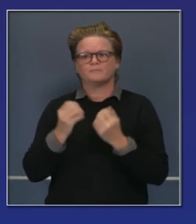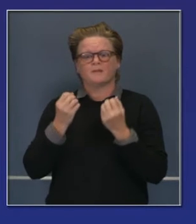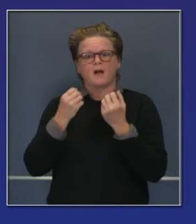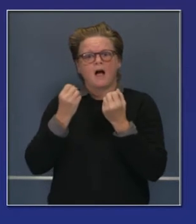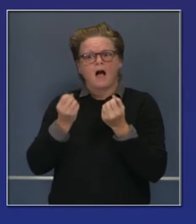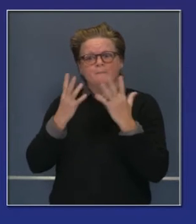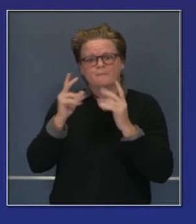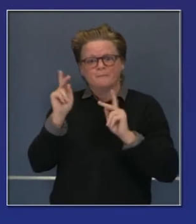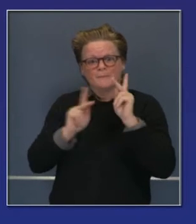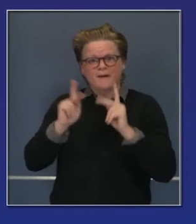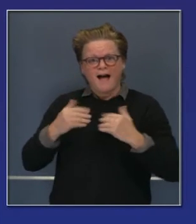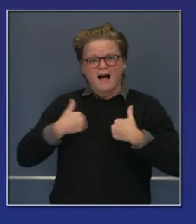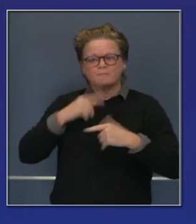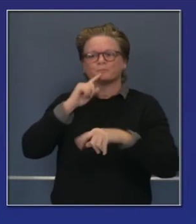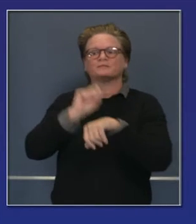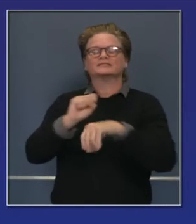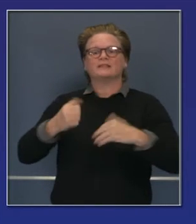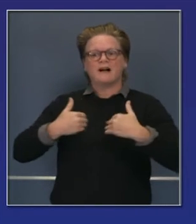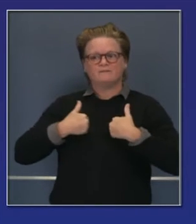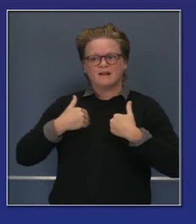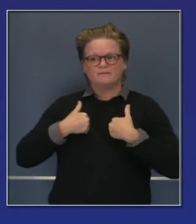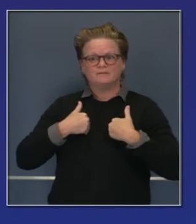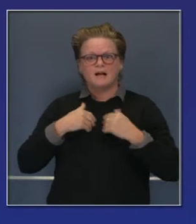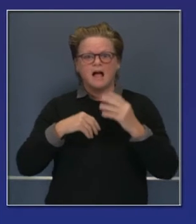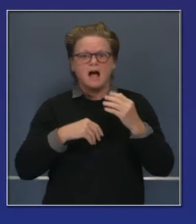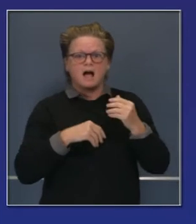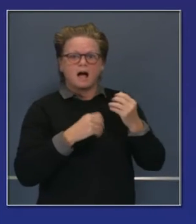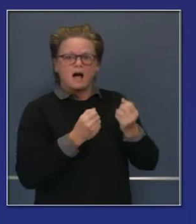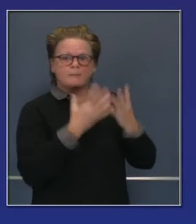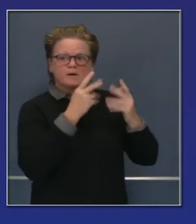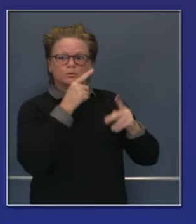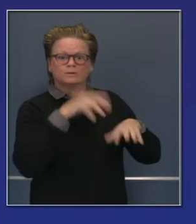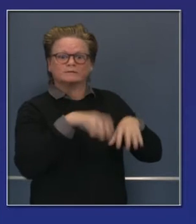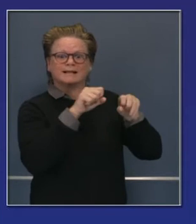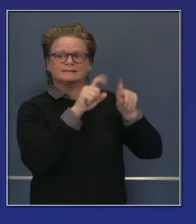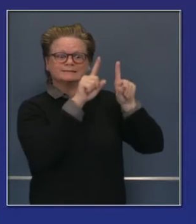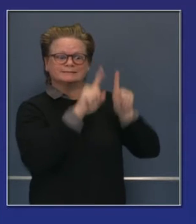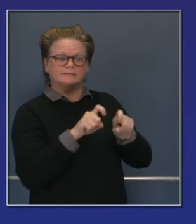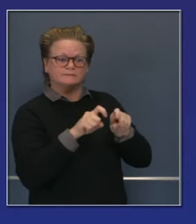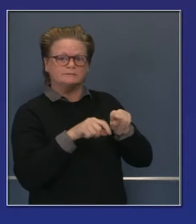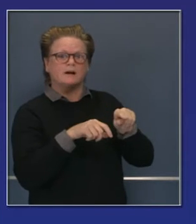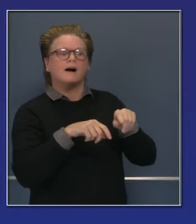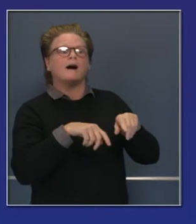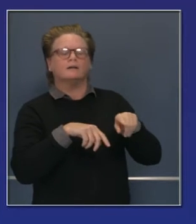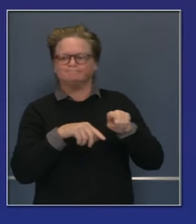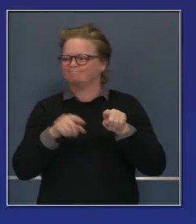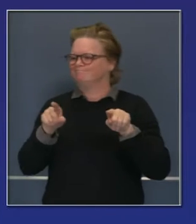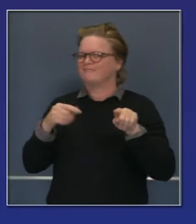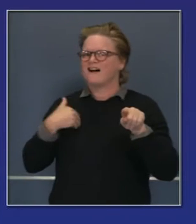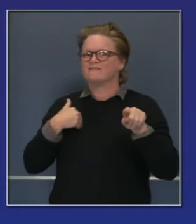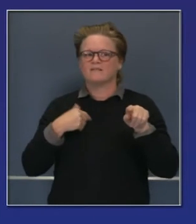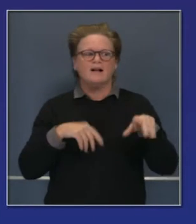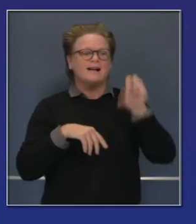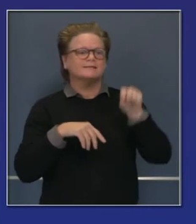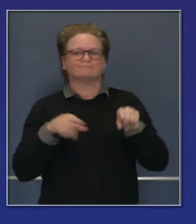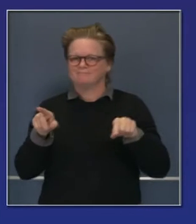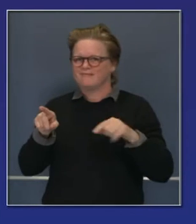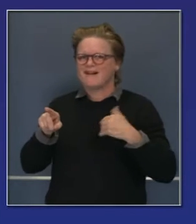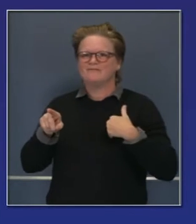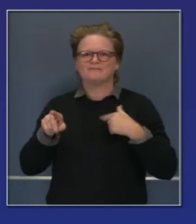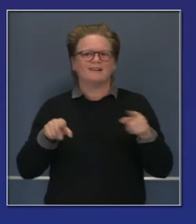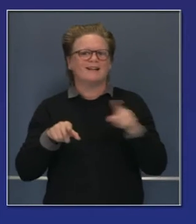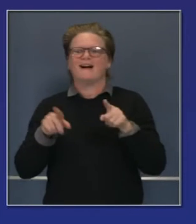de positividad en las pruebas, pero también el número de pruebas. Y les quiero indicar por qué estoy